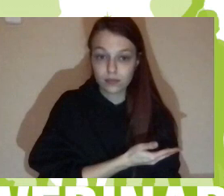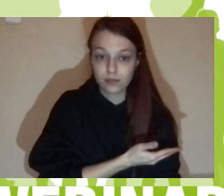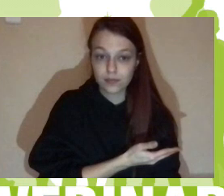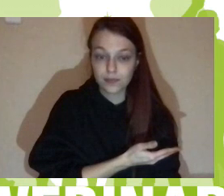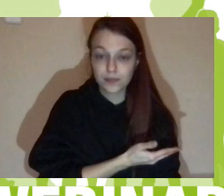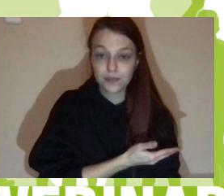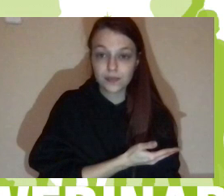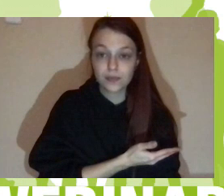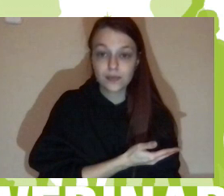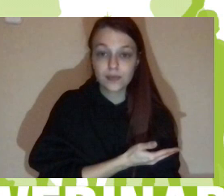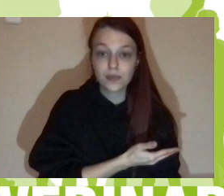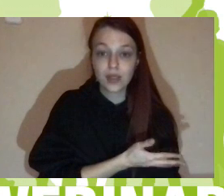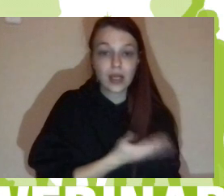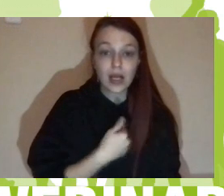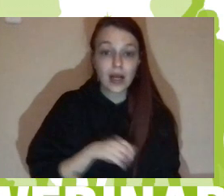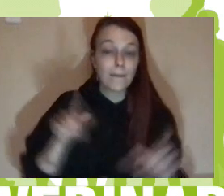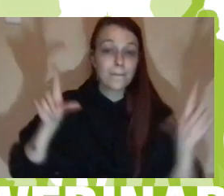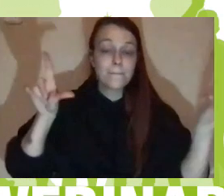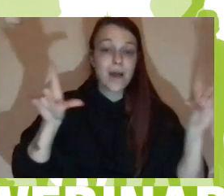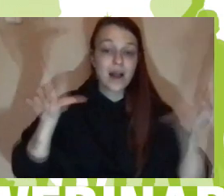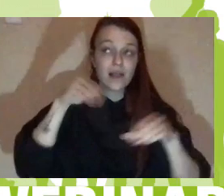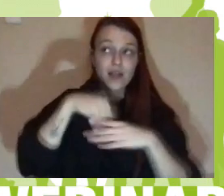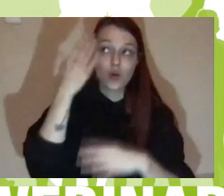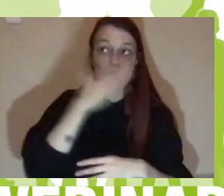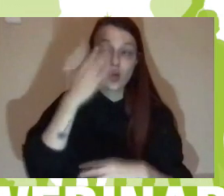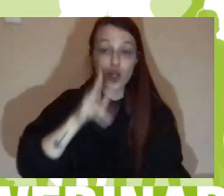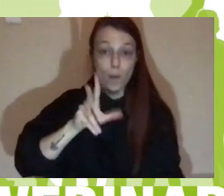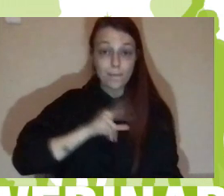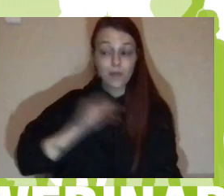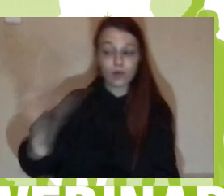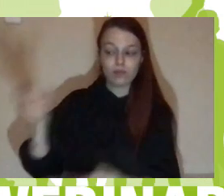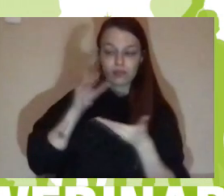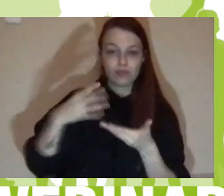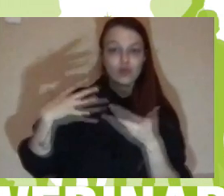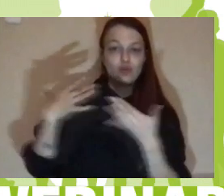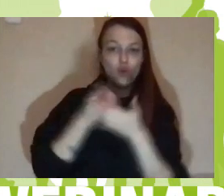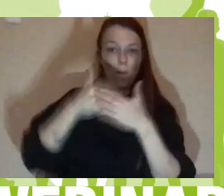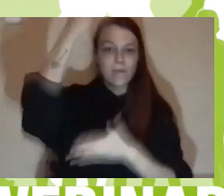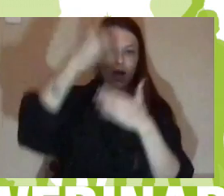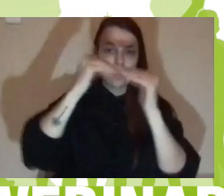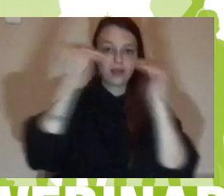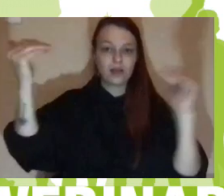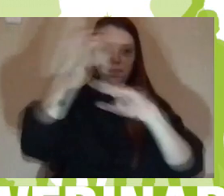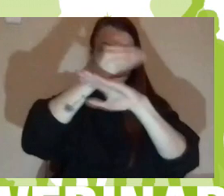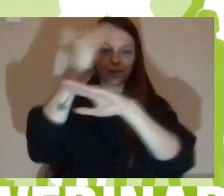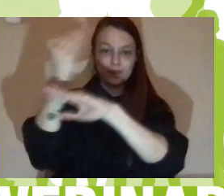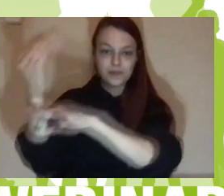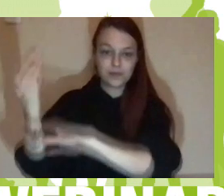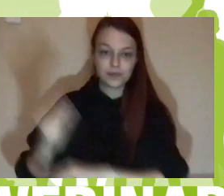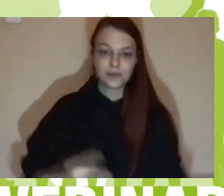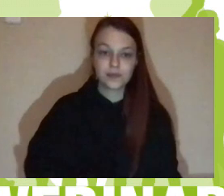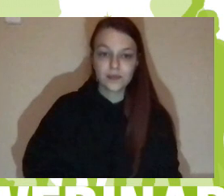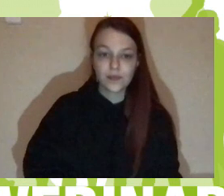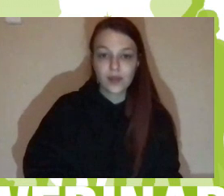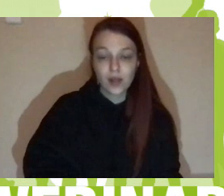panel que tenemos, una pared que tenemos en el cole de algunos de los premios que fuimos recibiendo. Y lo de la semana de la